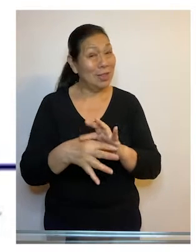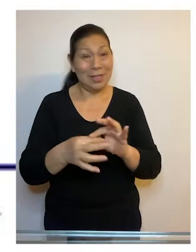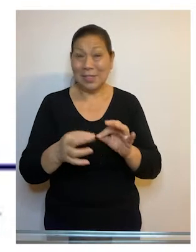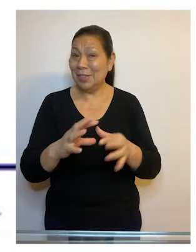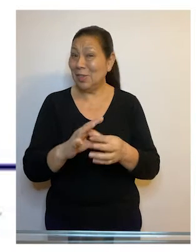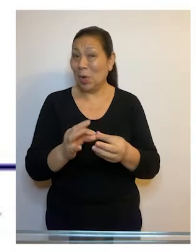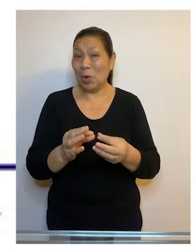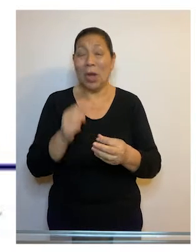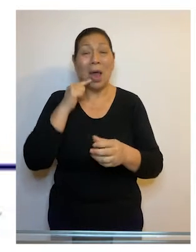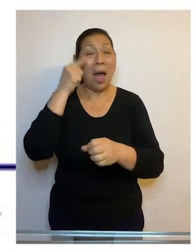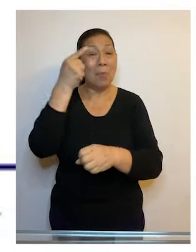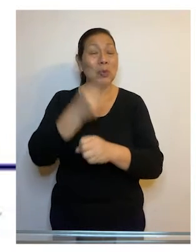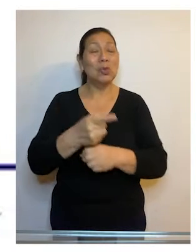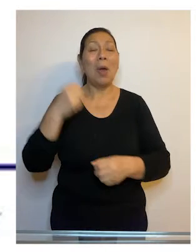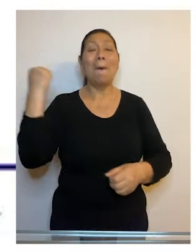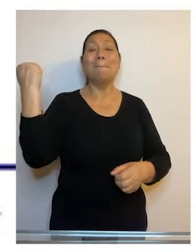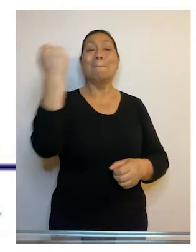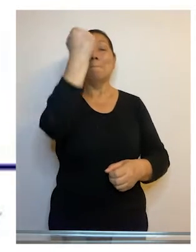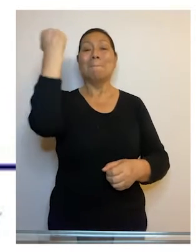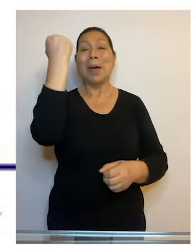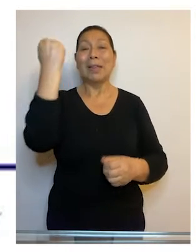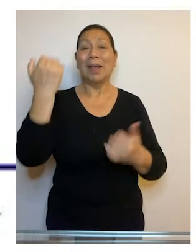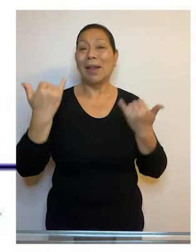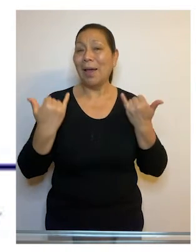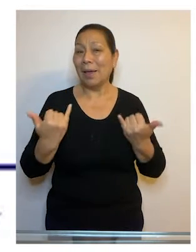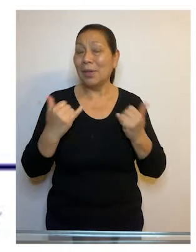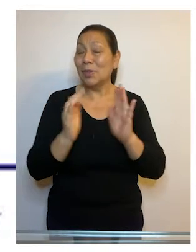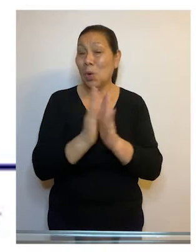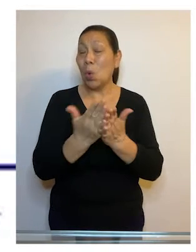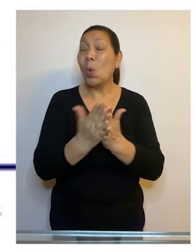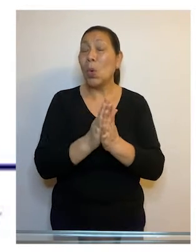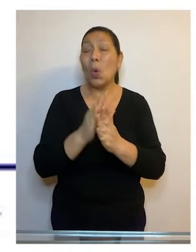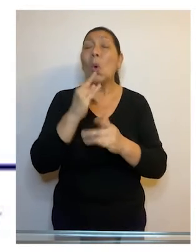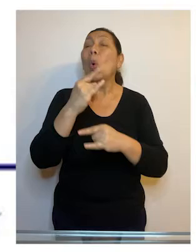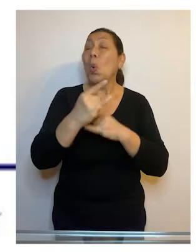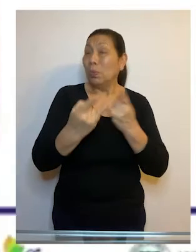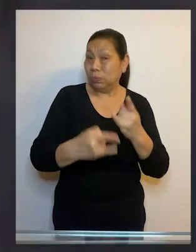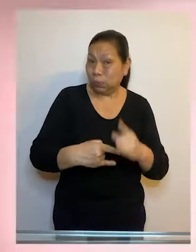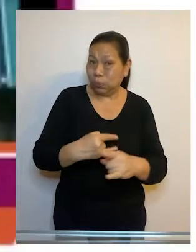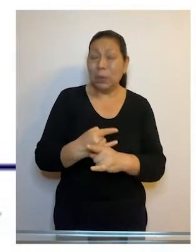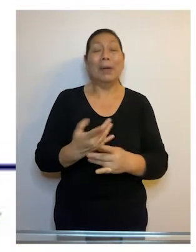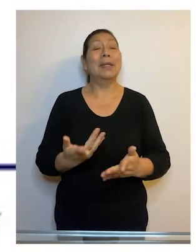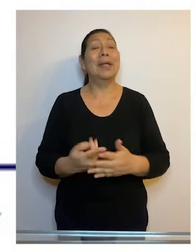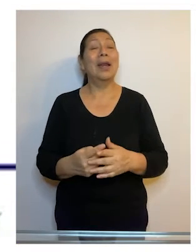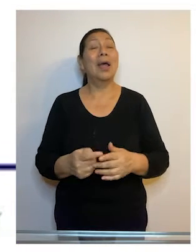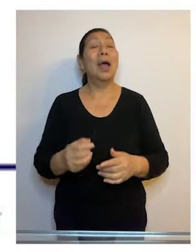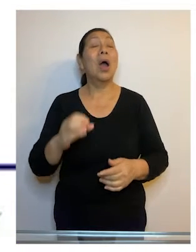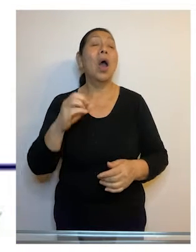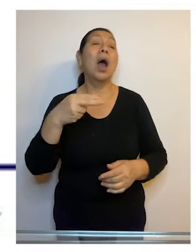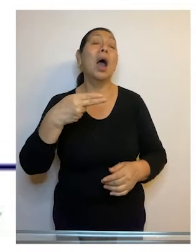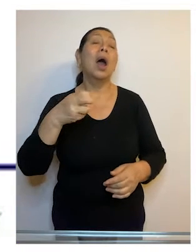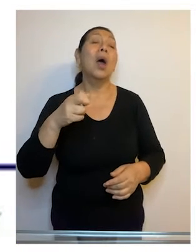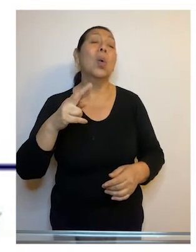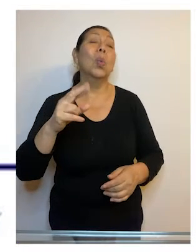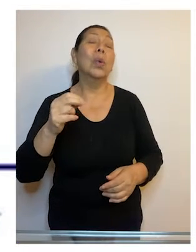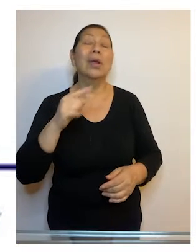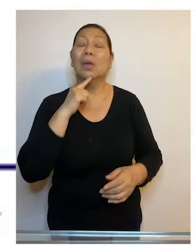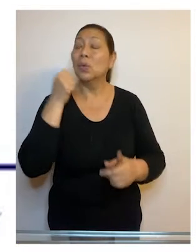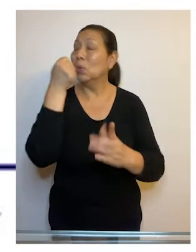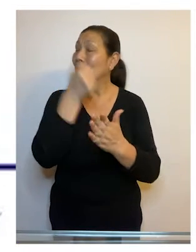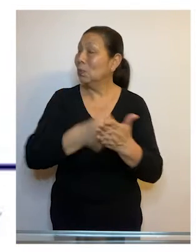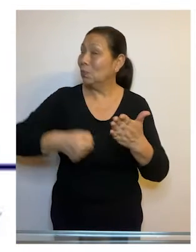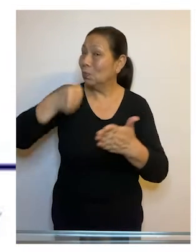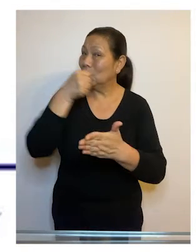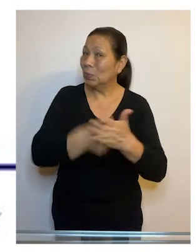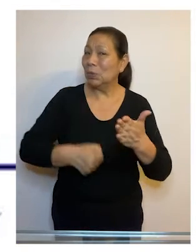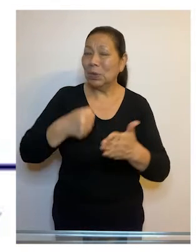una historia novelada del abuso del poder, y eso es lo que hace a este libro una obra universal. Por su parte, José Carlos Agüero detalla que es una